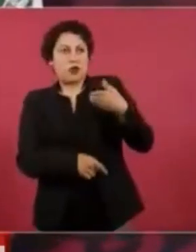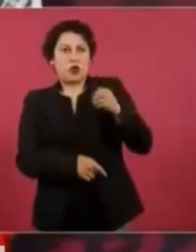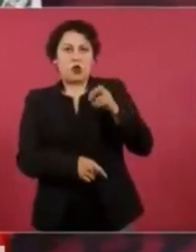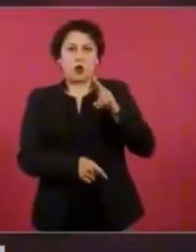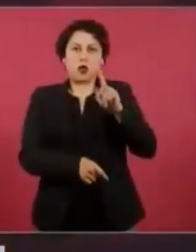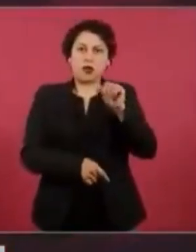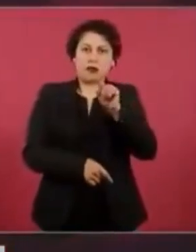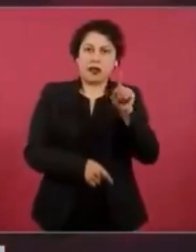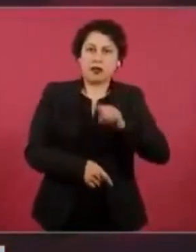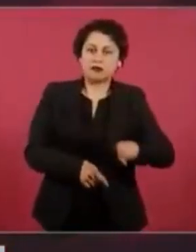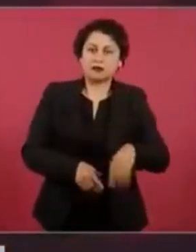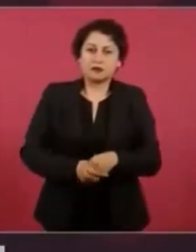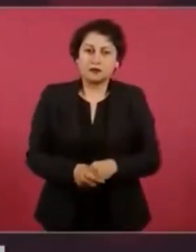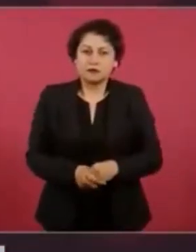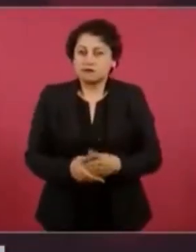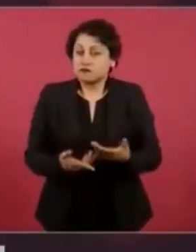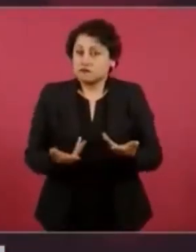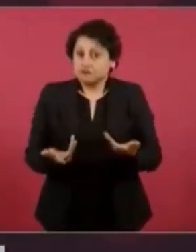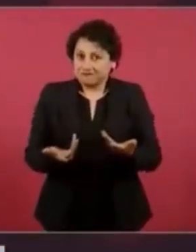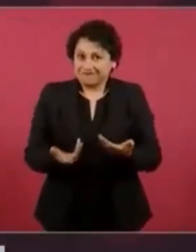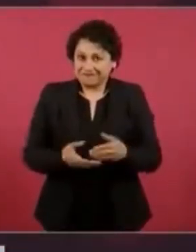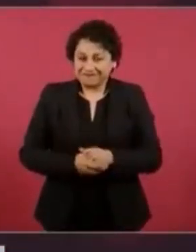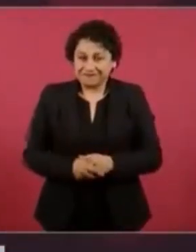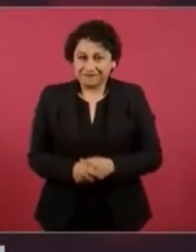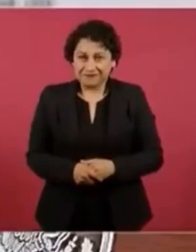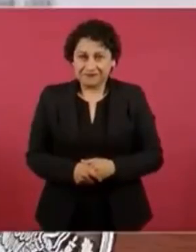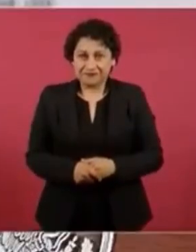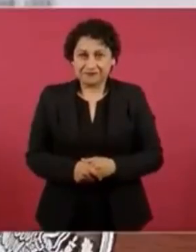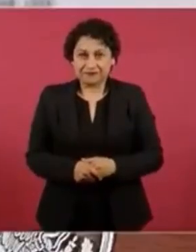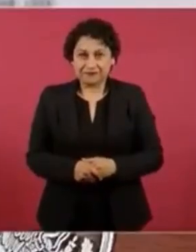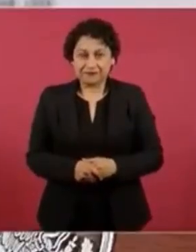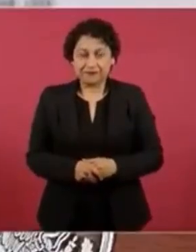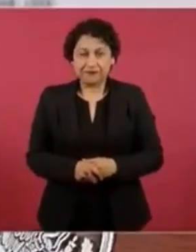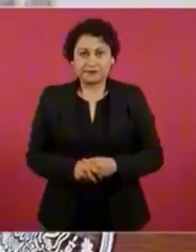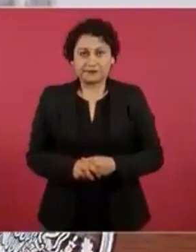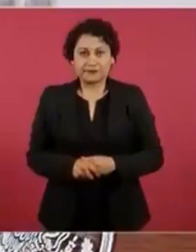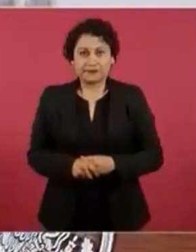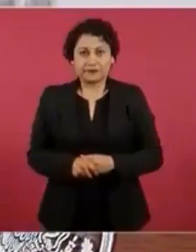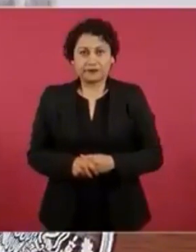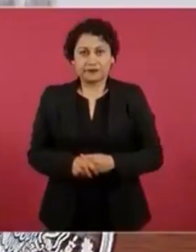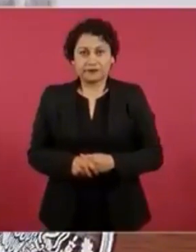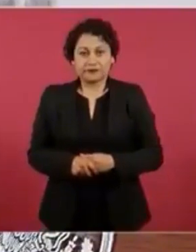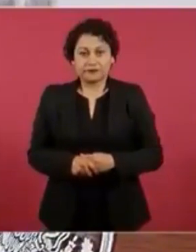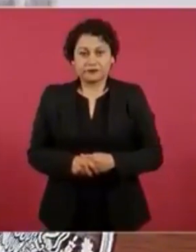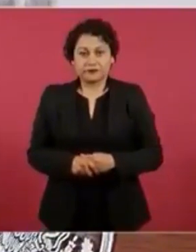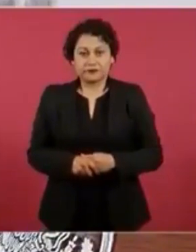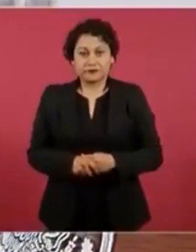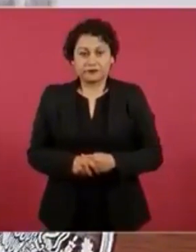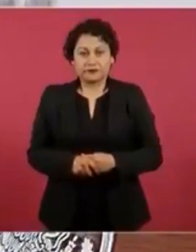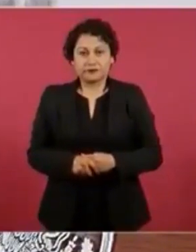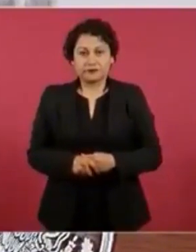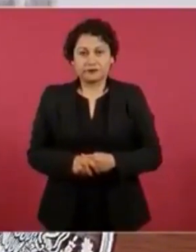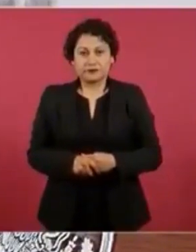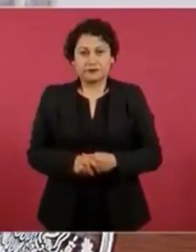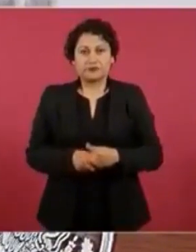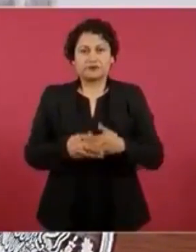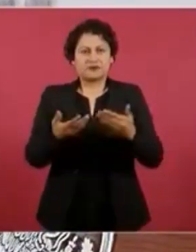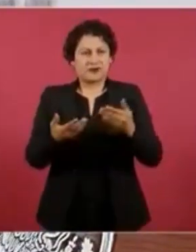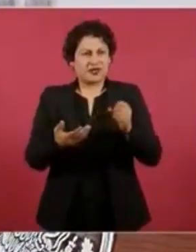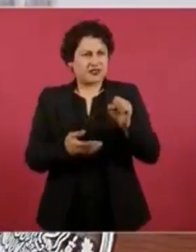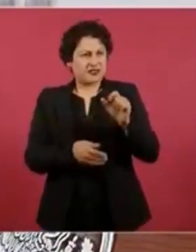Salinas, creo